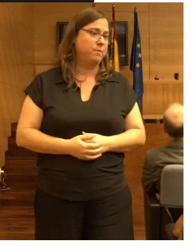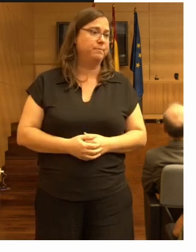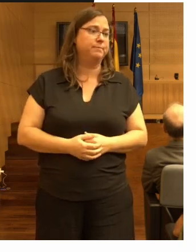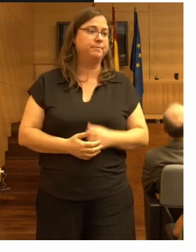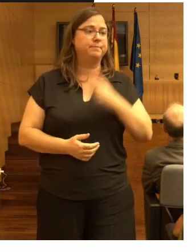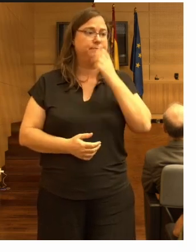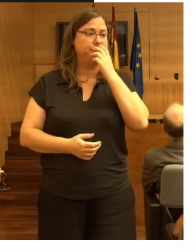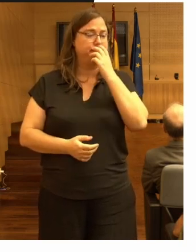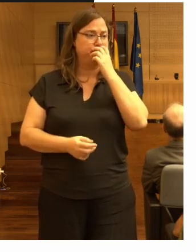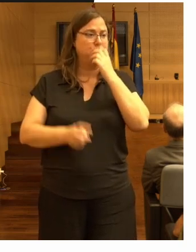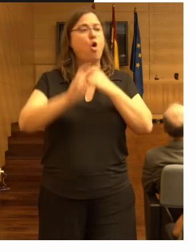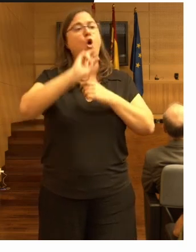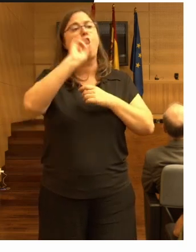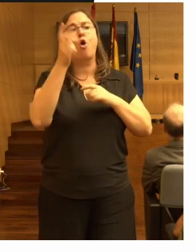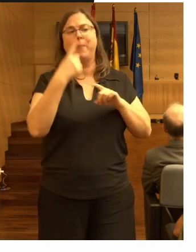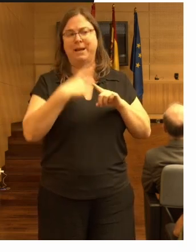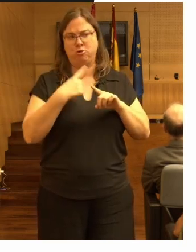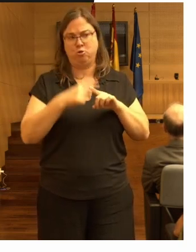otras cosas